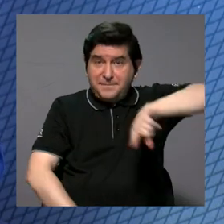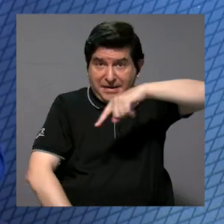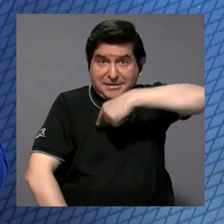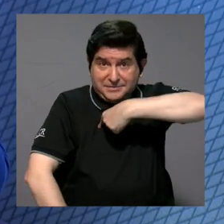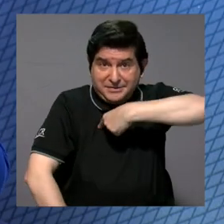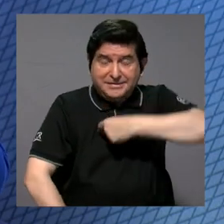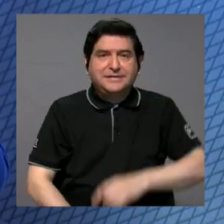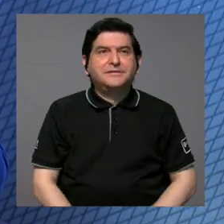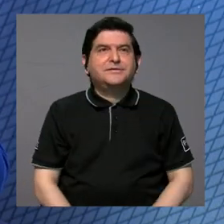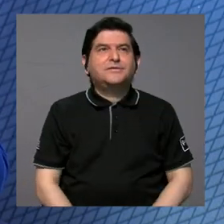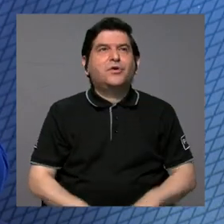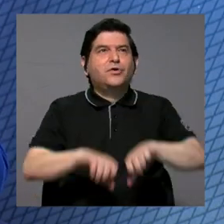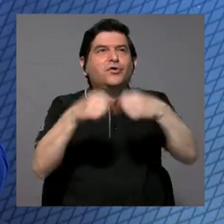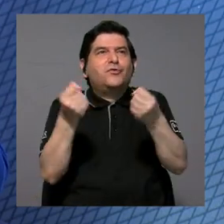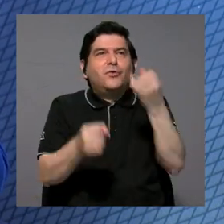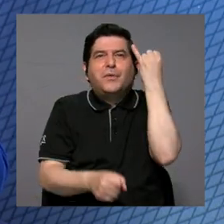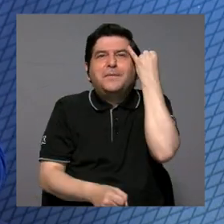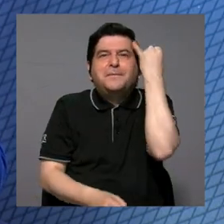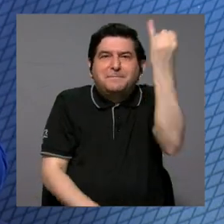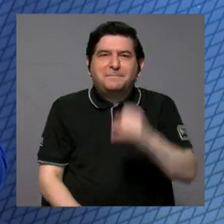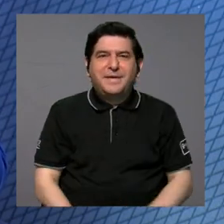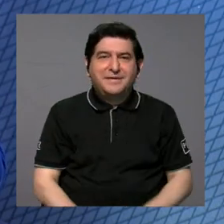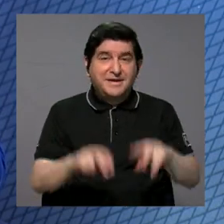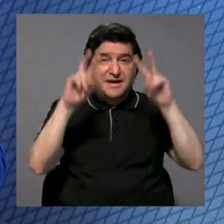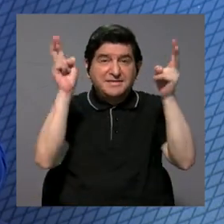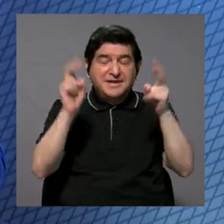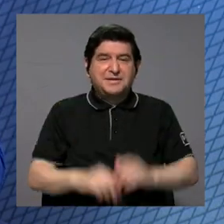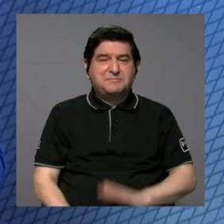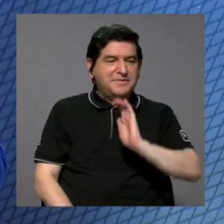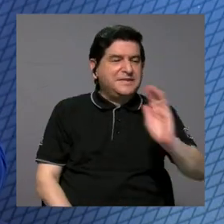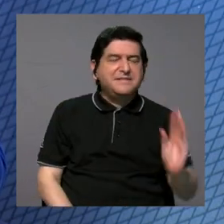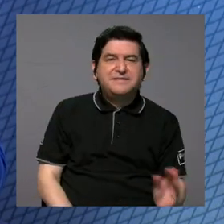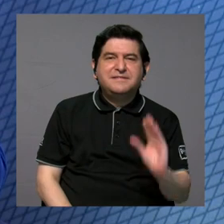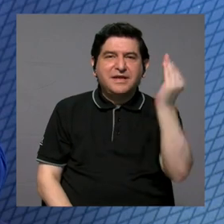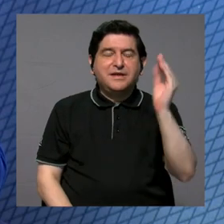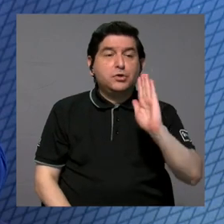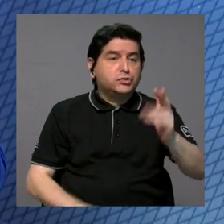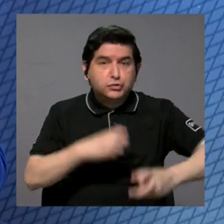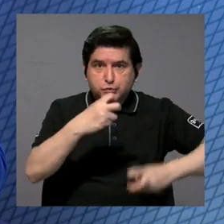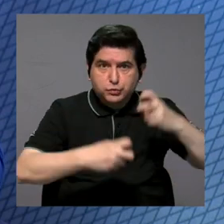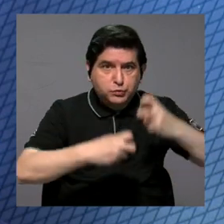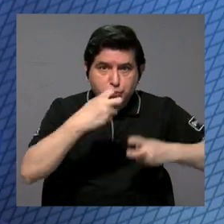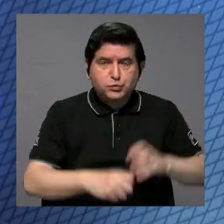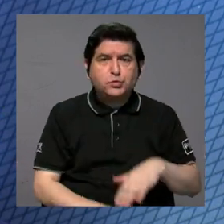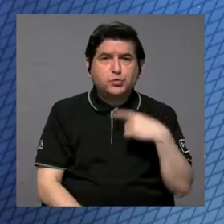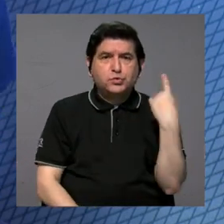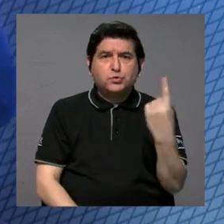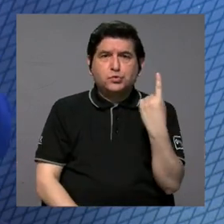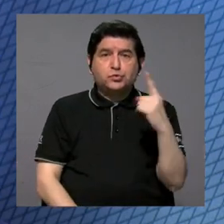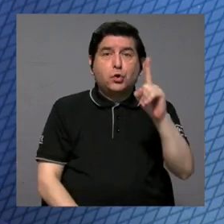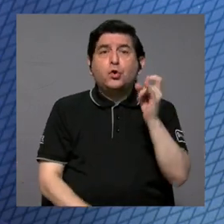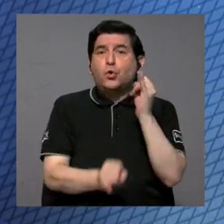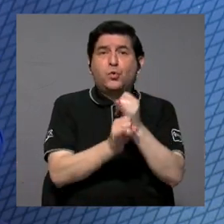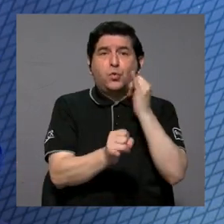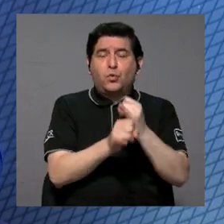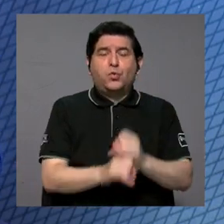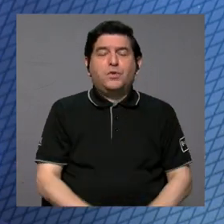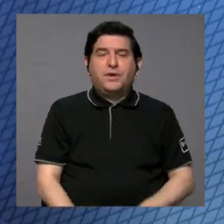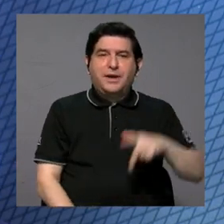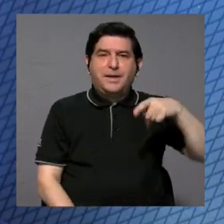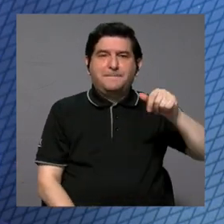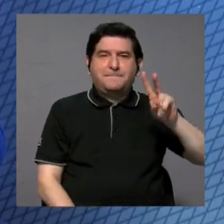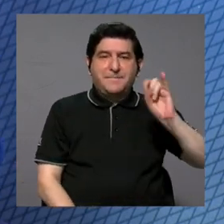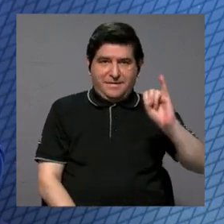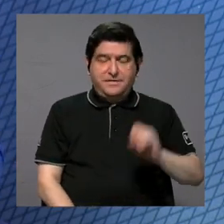vamos a ver, quebrar esa idea de que los temas de niñez y adolescencia y su problemática solo competen a una institución estatal, el